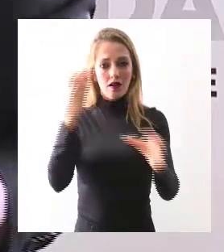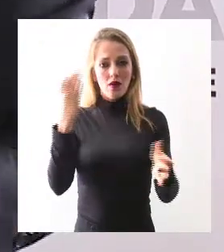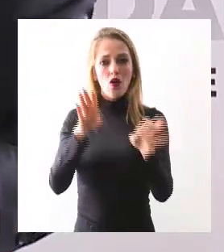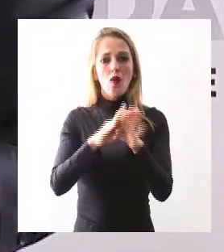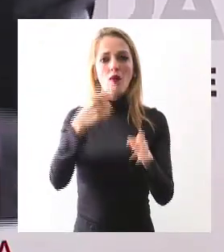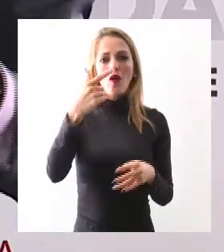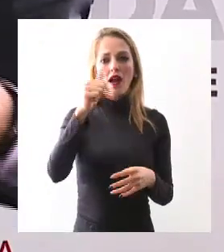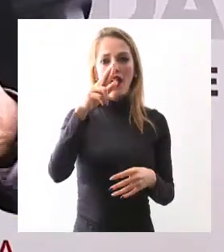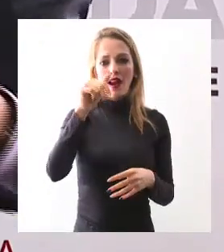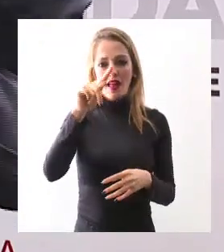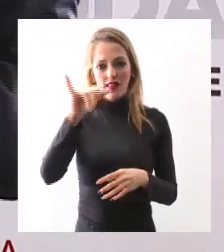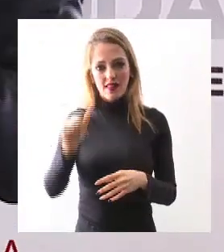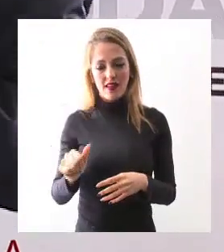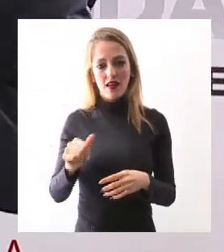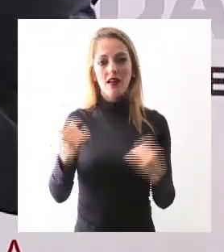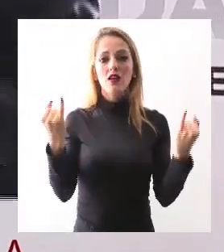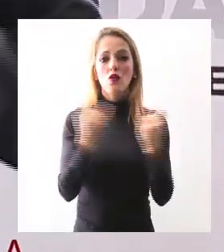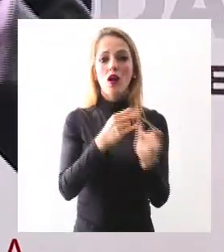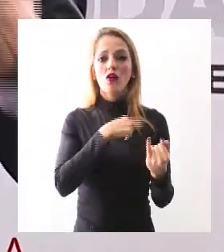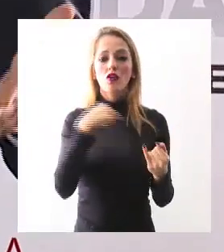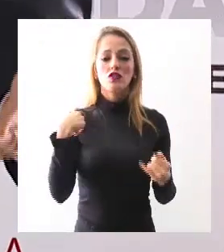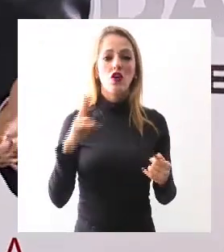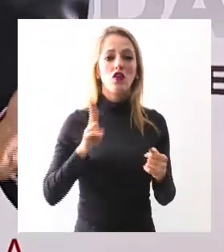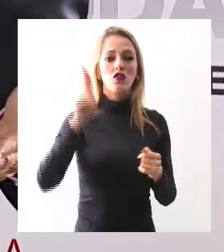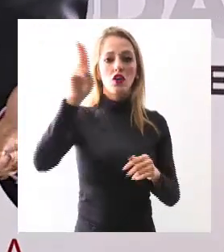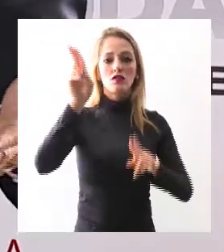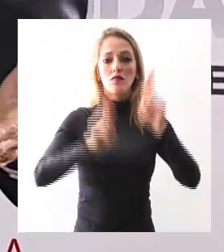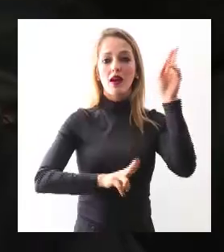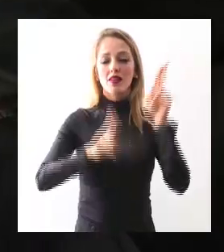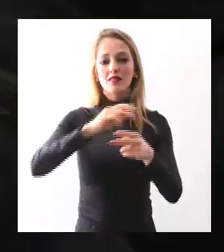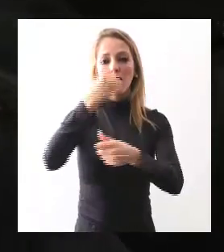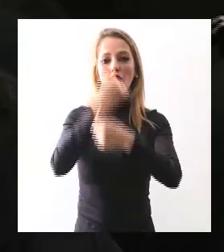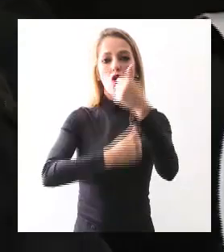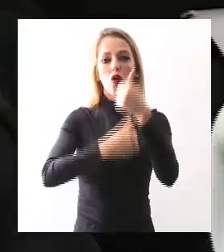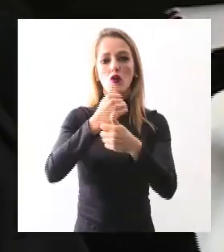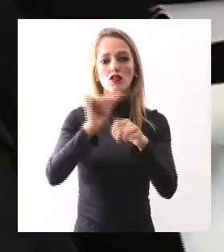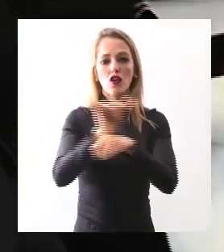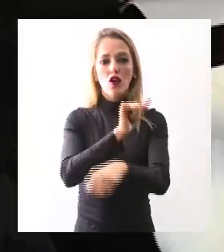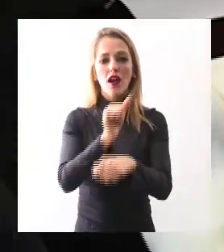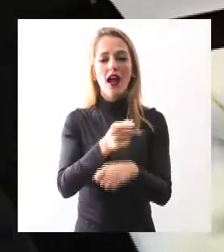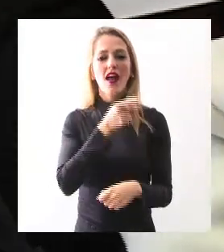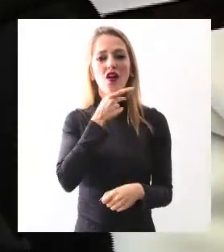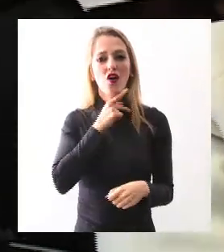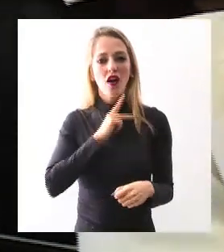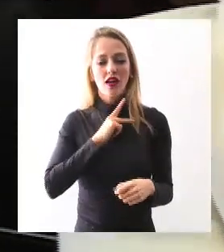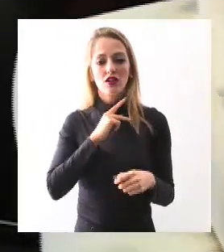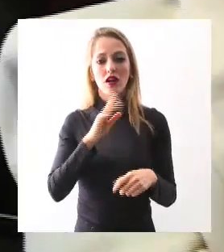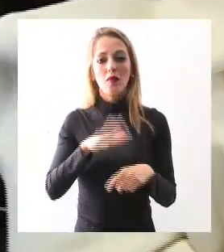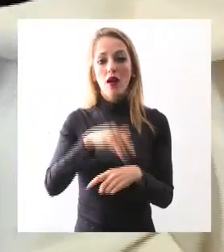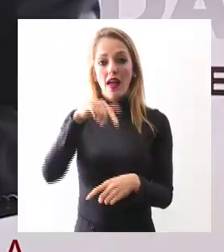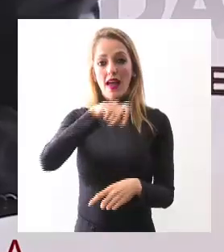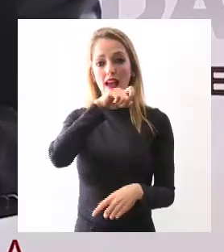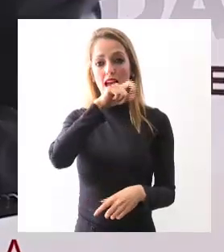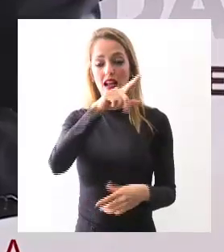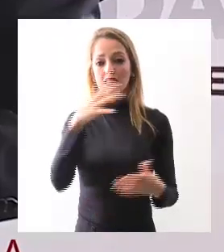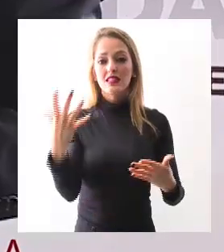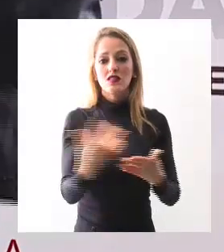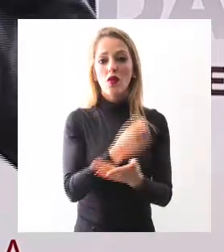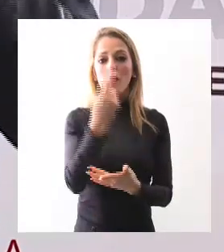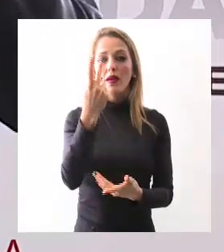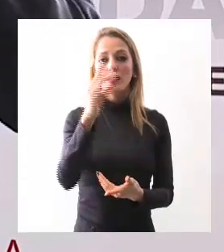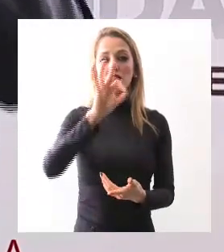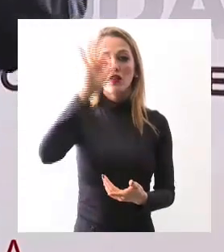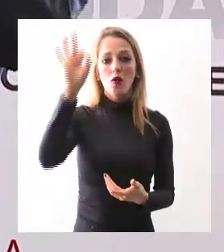participamos además en el primer concurso nacional para vehículos de gas, donde de una bolsa del 100% Jalisco se llevó el 25%